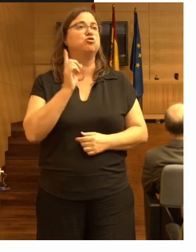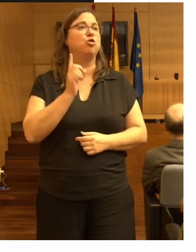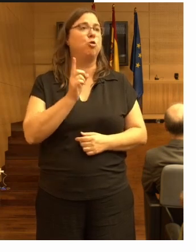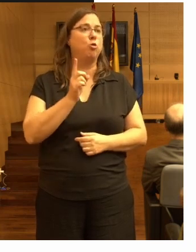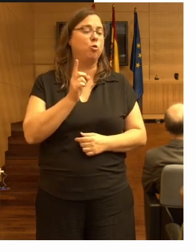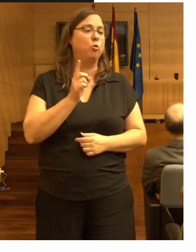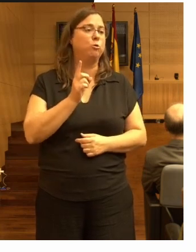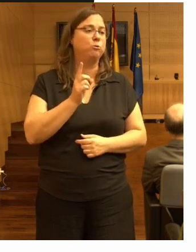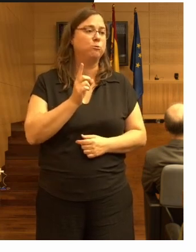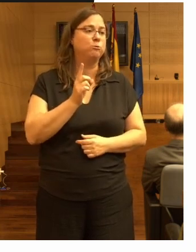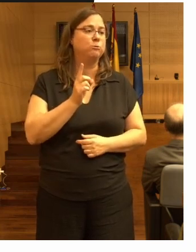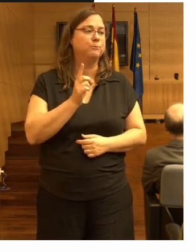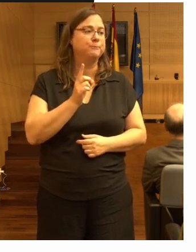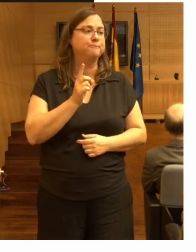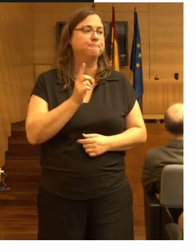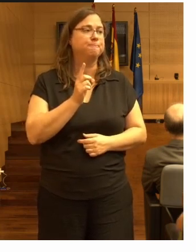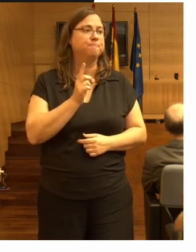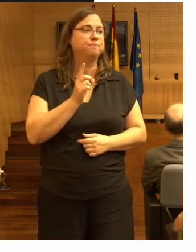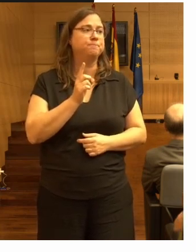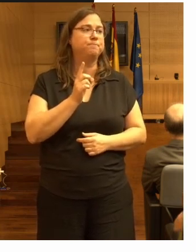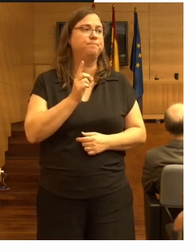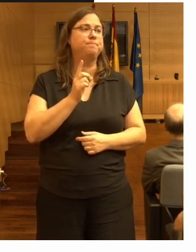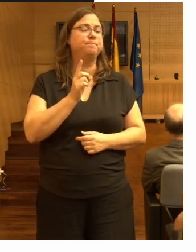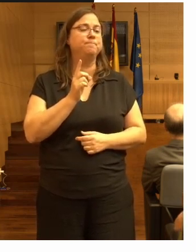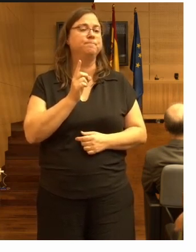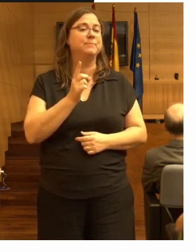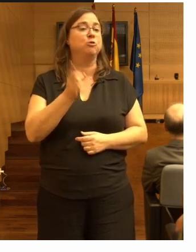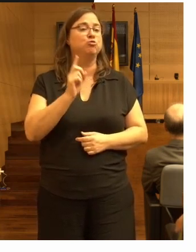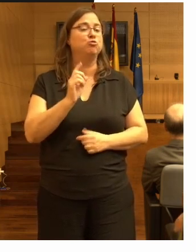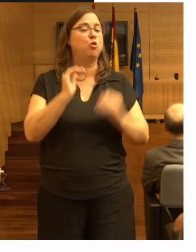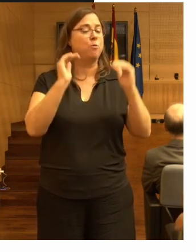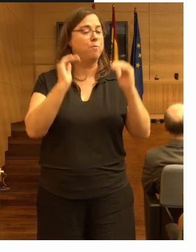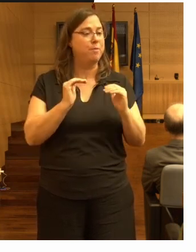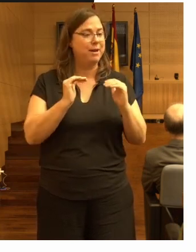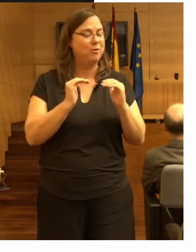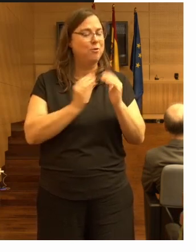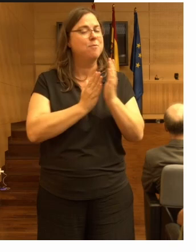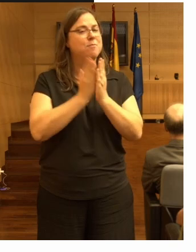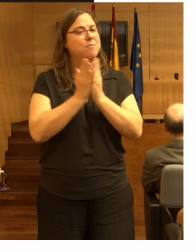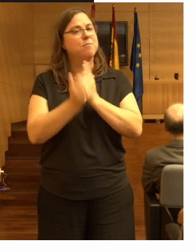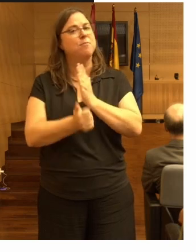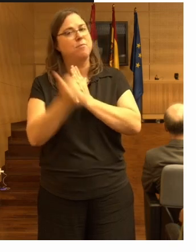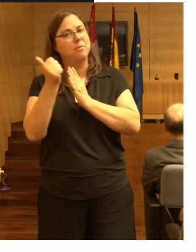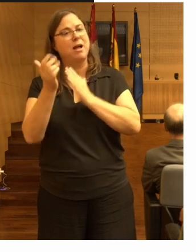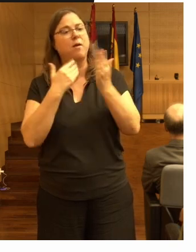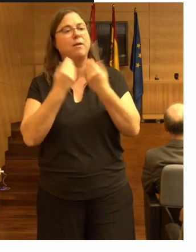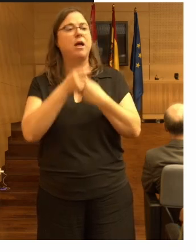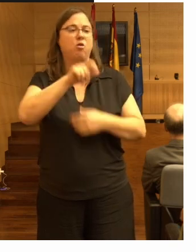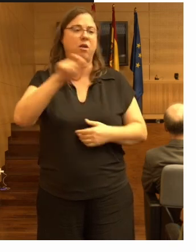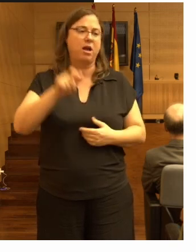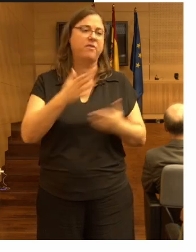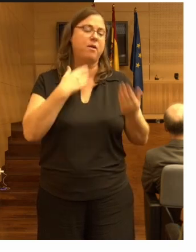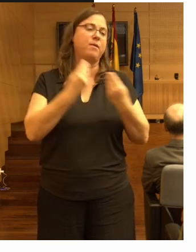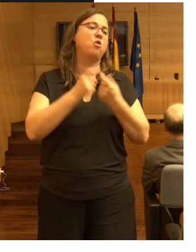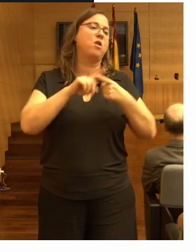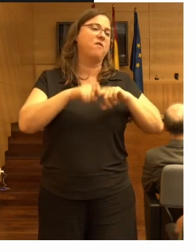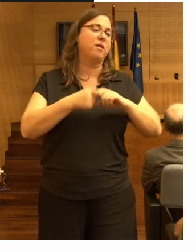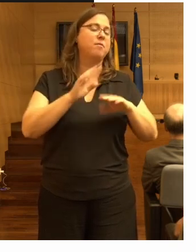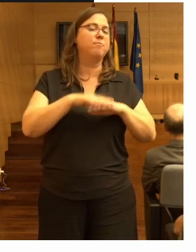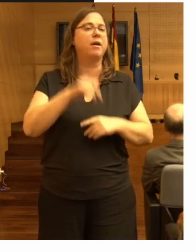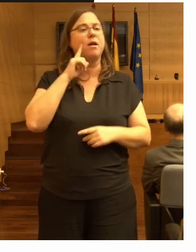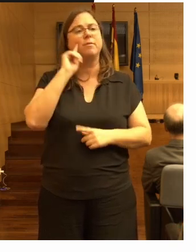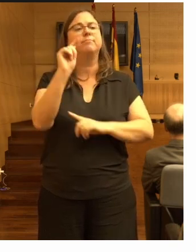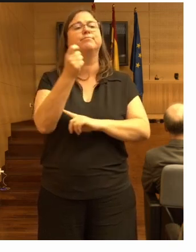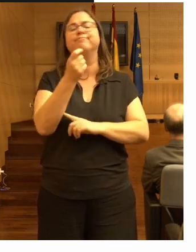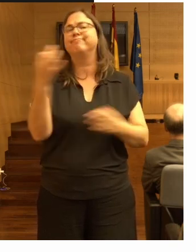en reducir esto hay que pensar en más cosas hay que hablar con la gente con sus familias para ver que se puede